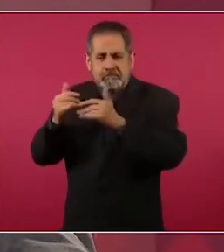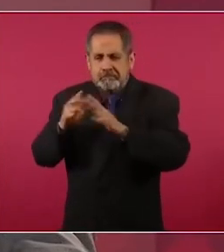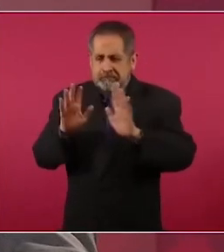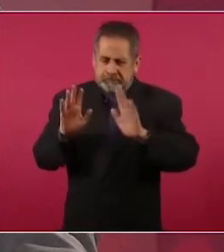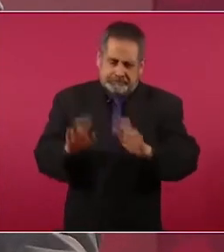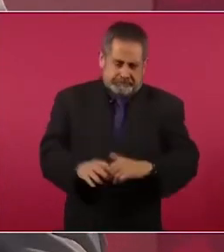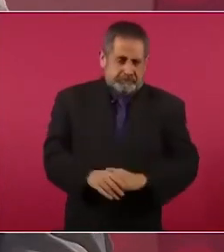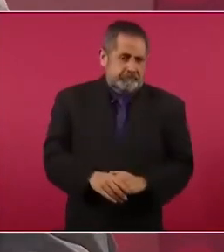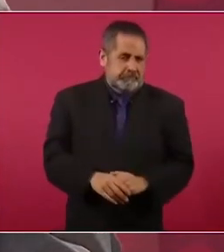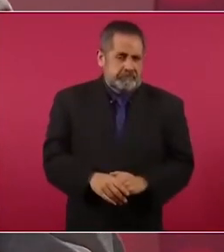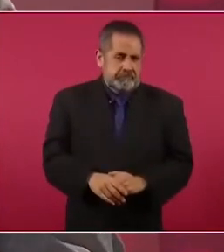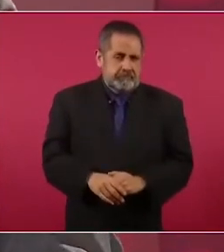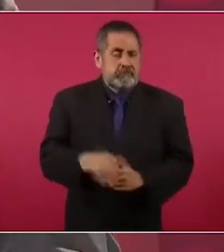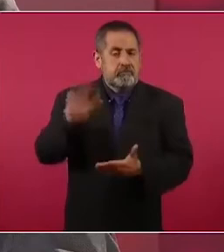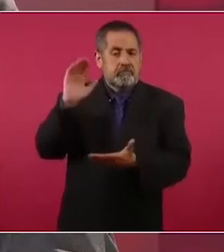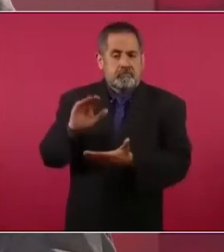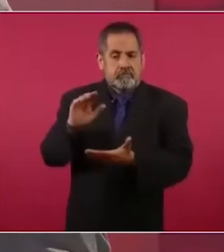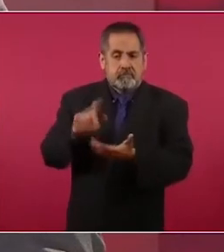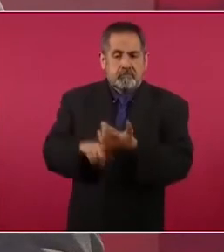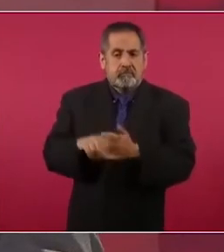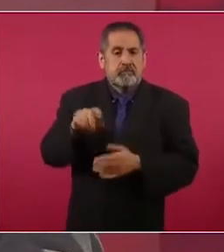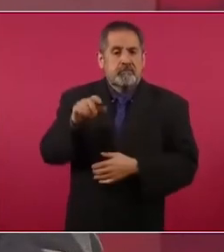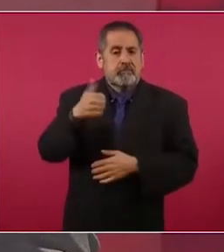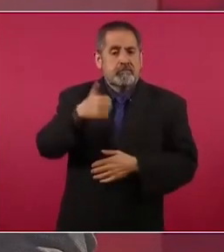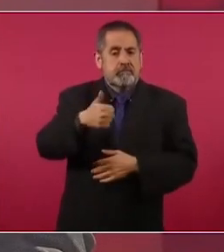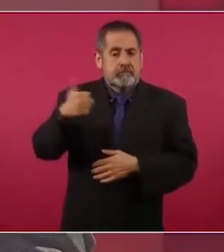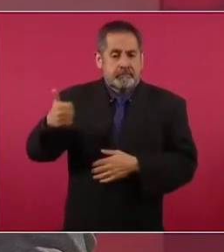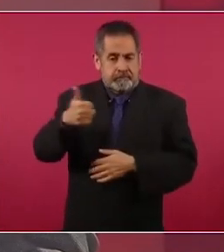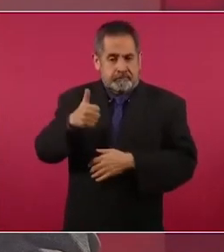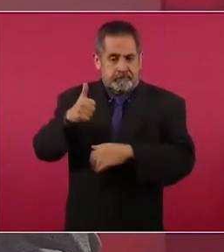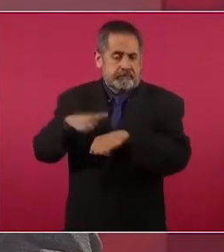y bajé a 66%.